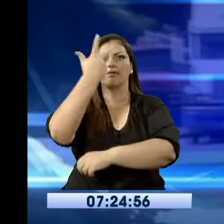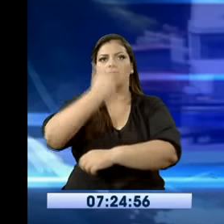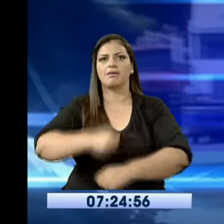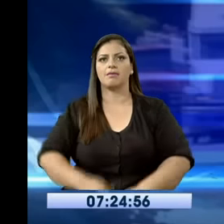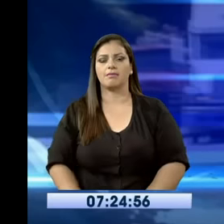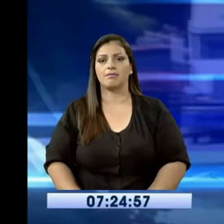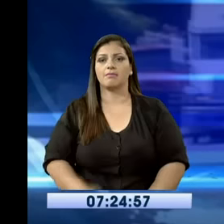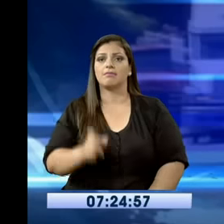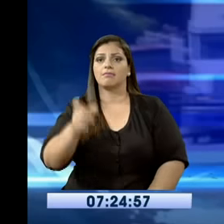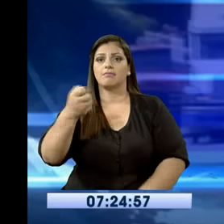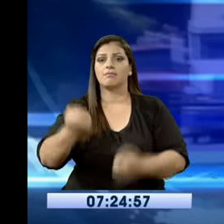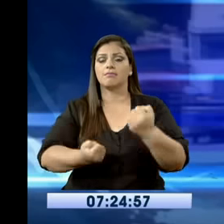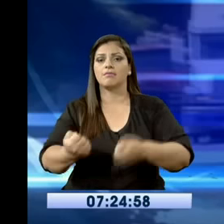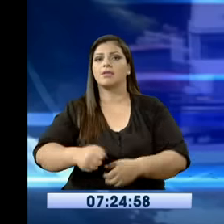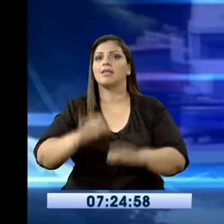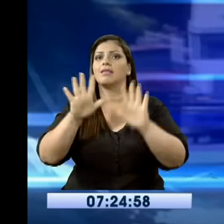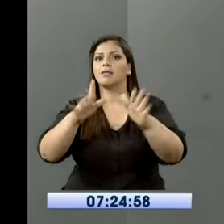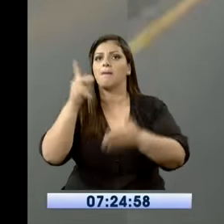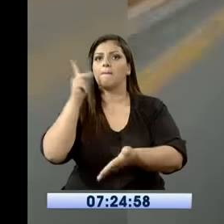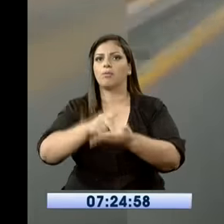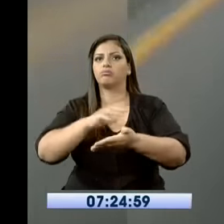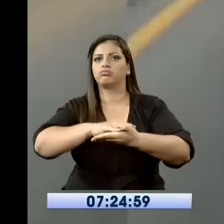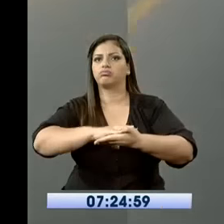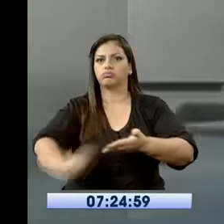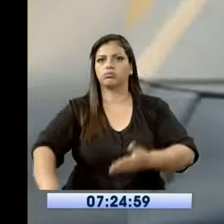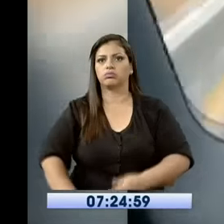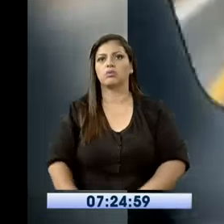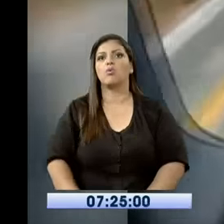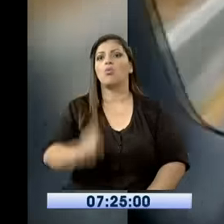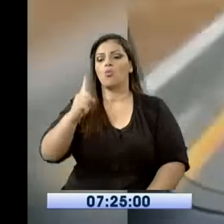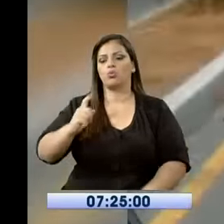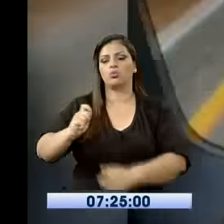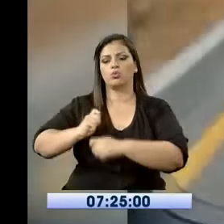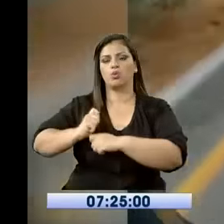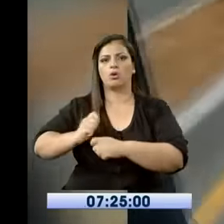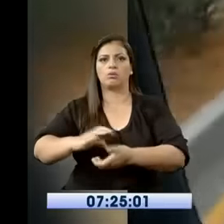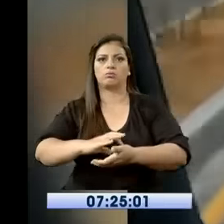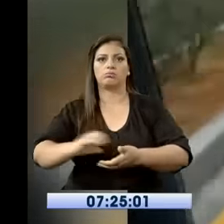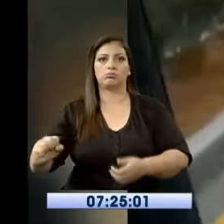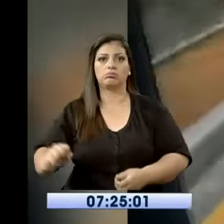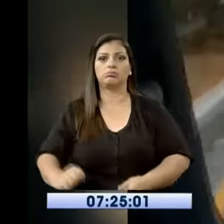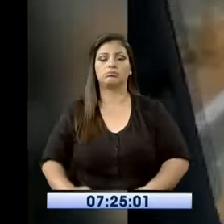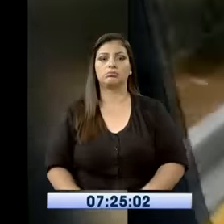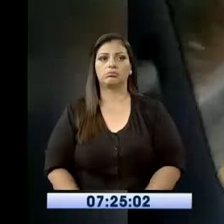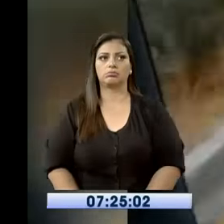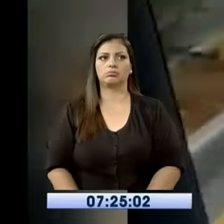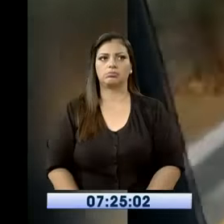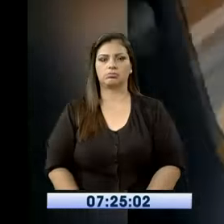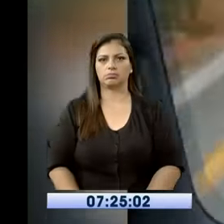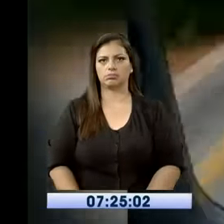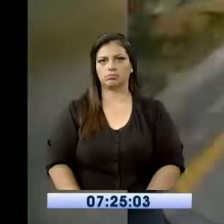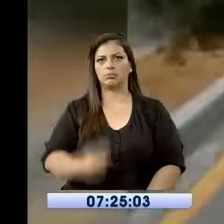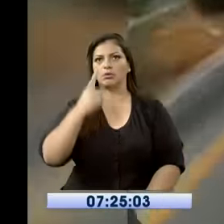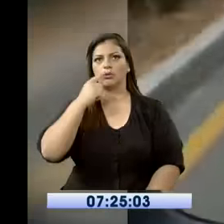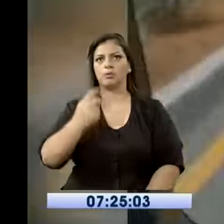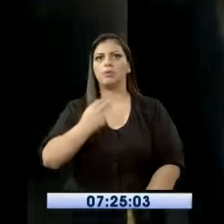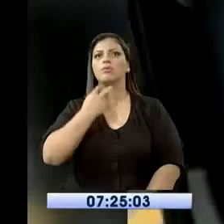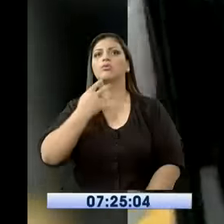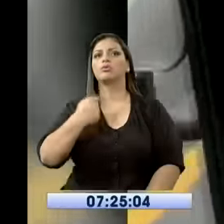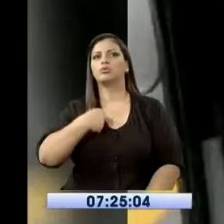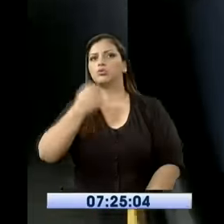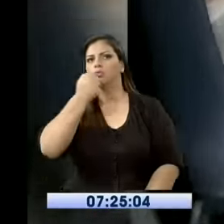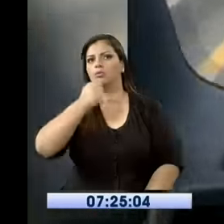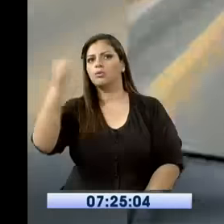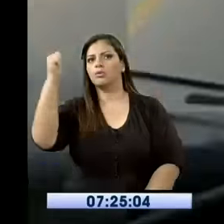una remuneración básica unificada. Aquí, aquí viajando ya a la península, como una